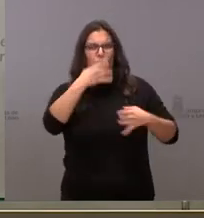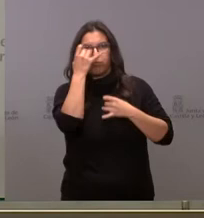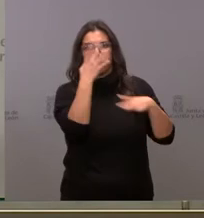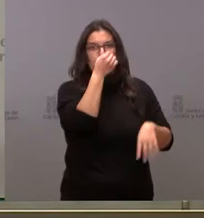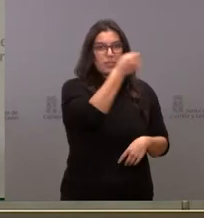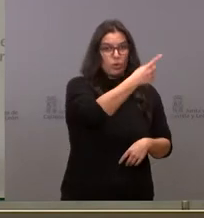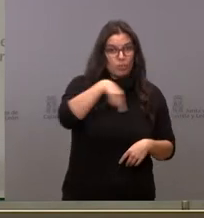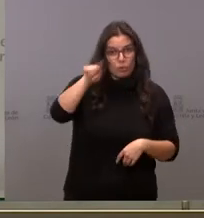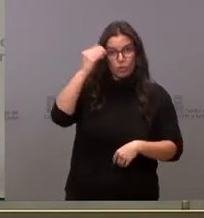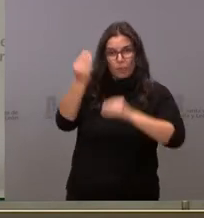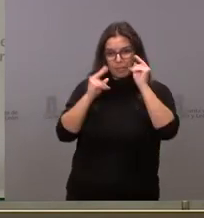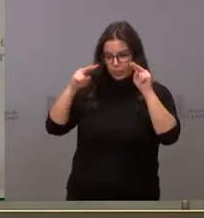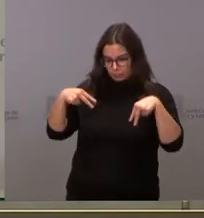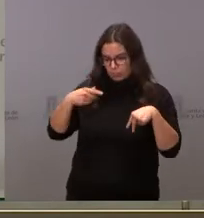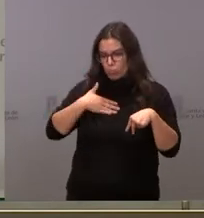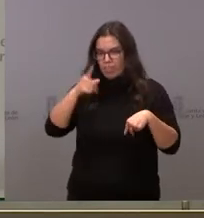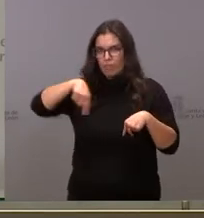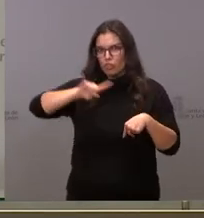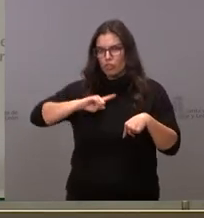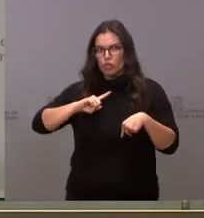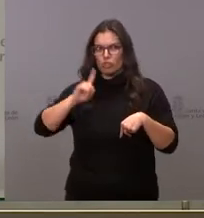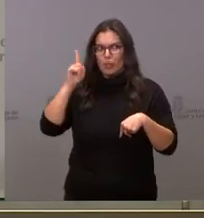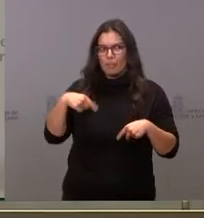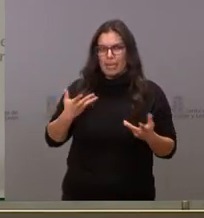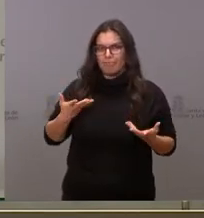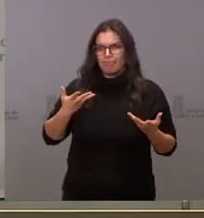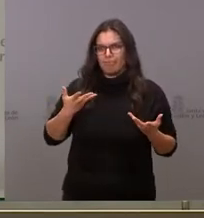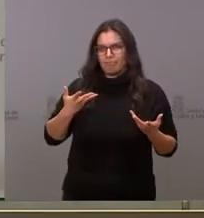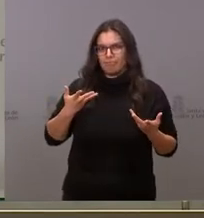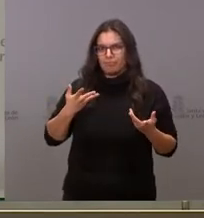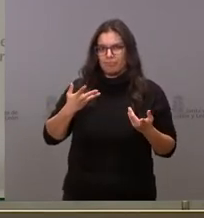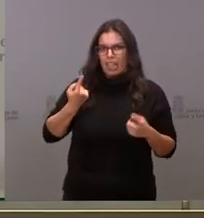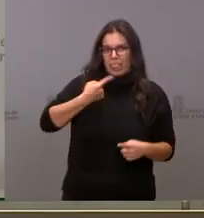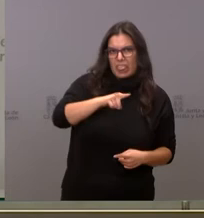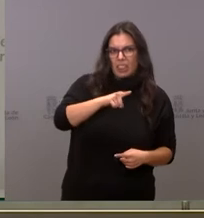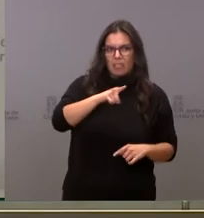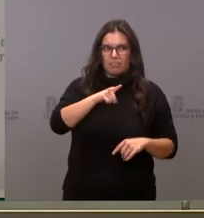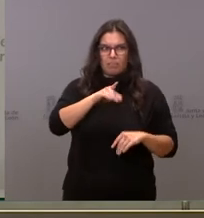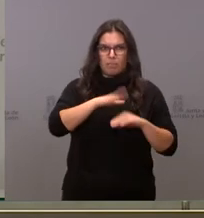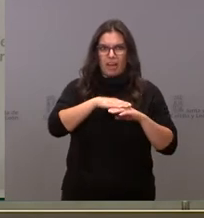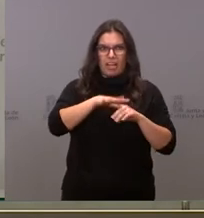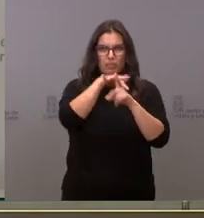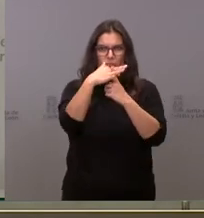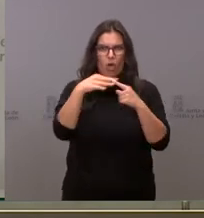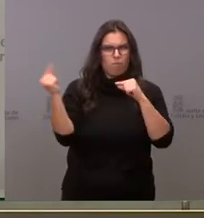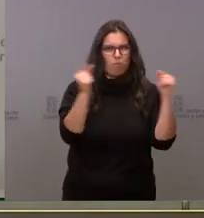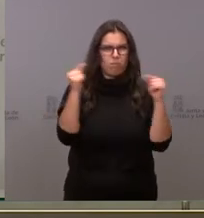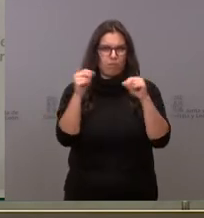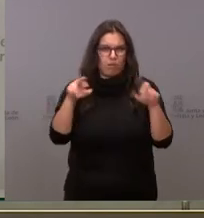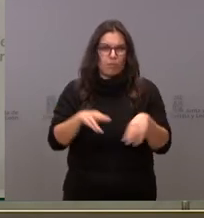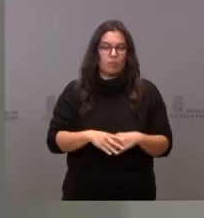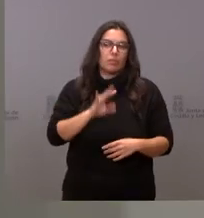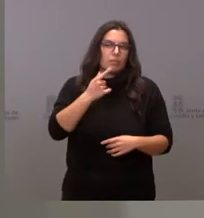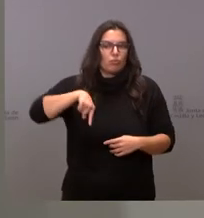autocrítica de si en algún momento también han podido contribuir a lo que está ocurriendo en las Cortes Sí, claro que